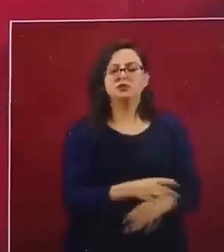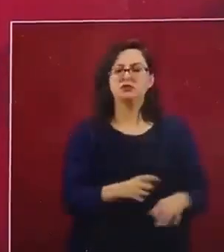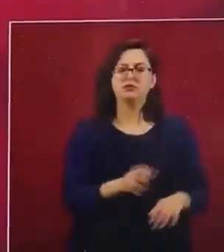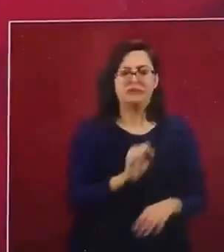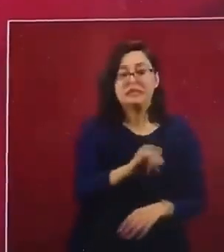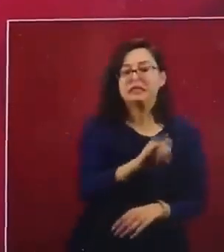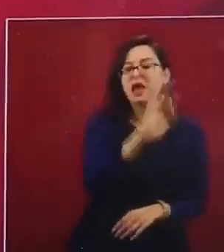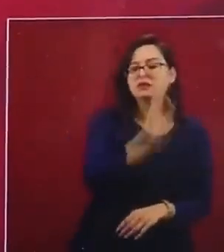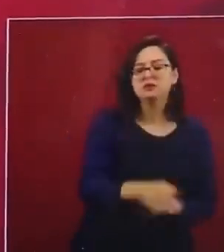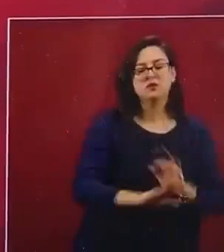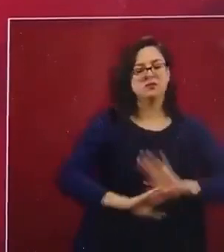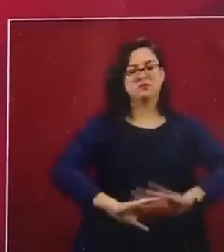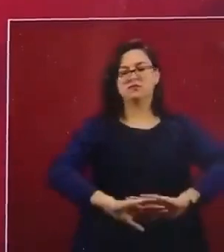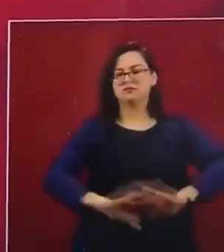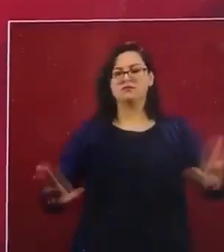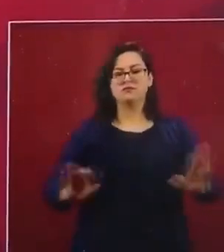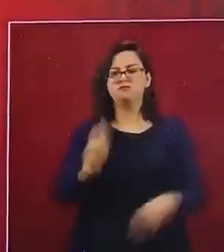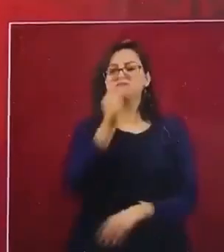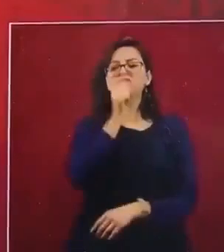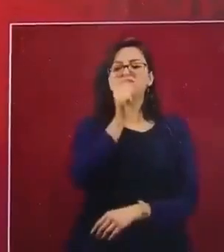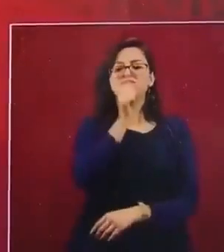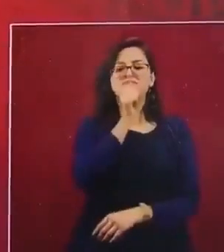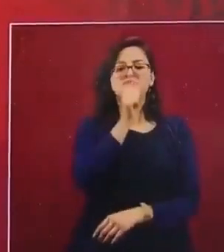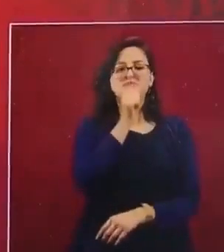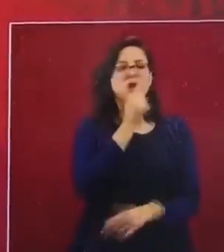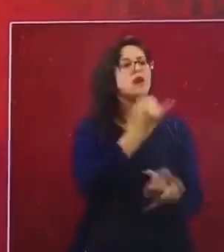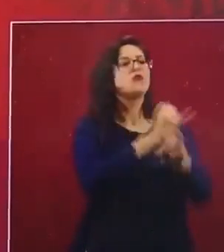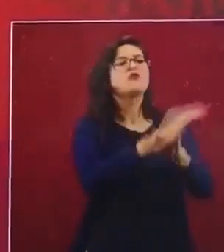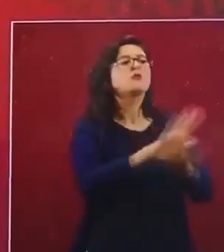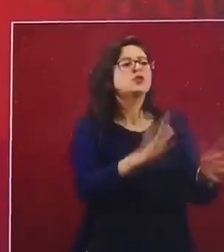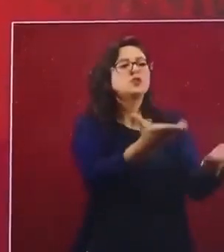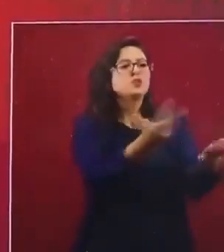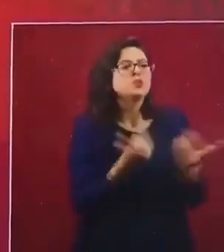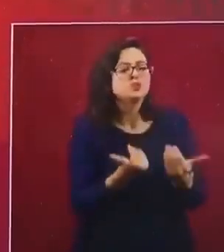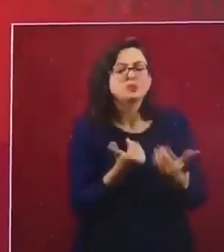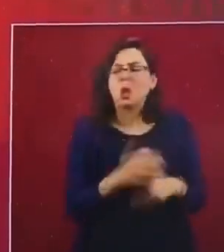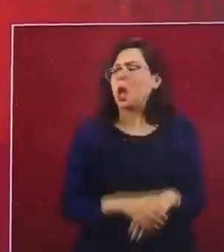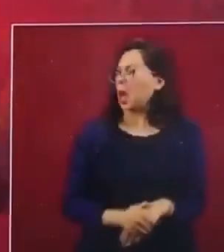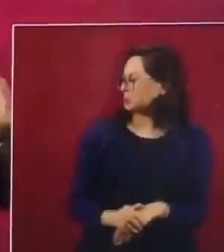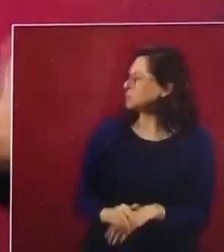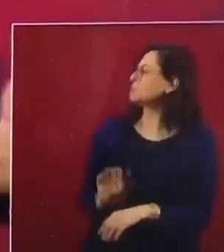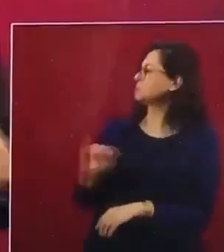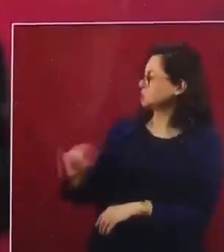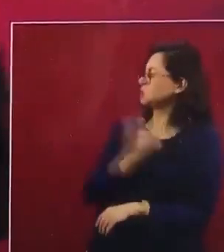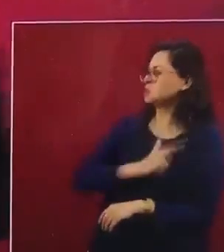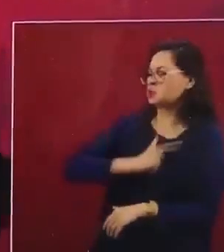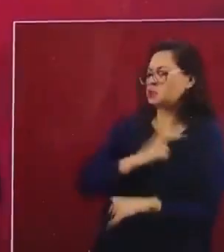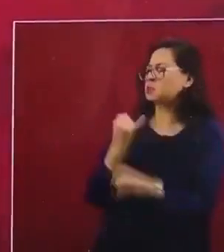adoptado y el gobierno ruso ha sido muy susceptible y nos dio claro que sí, entonces les compartimos la información que tenemos.